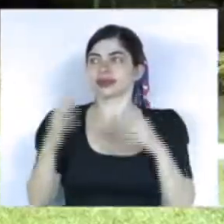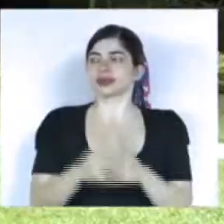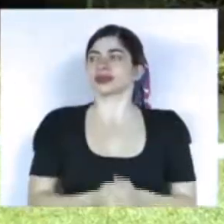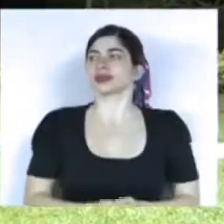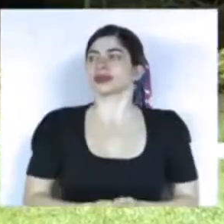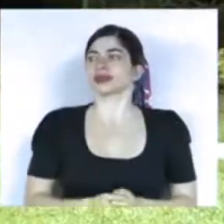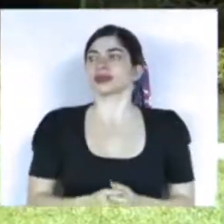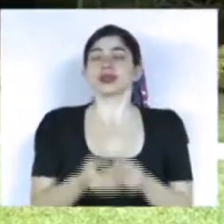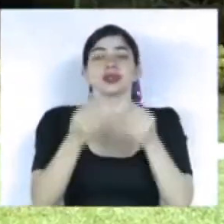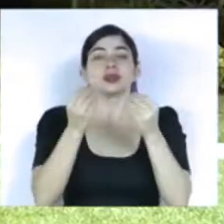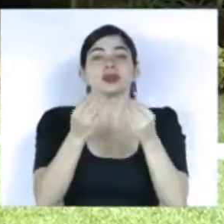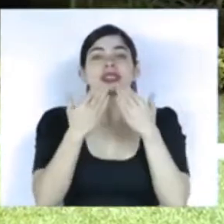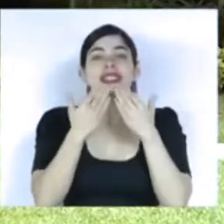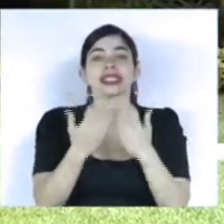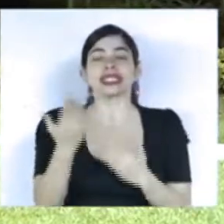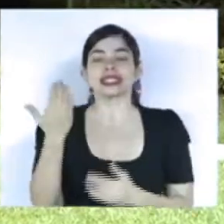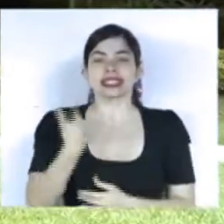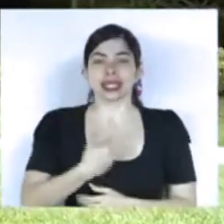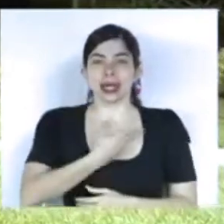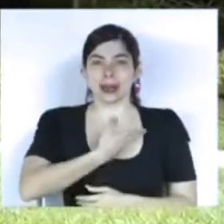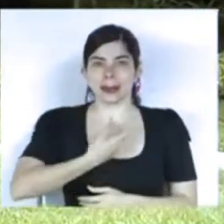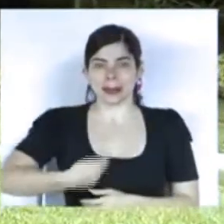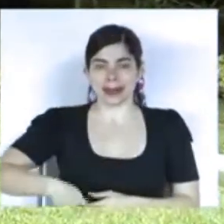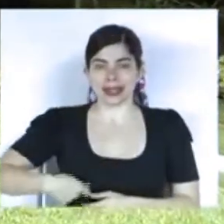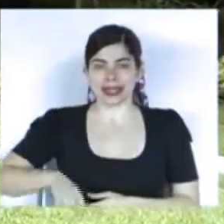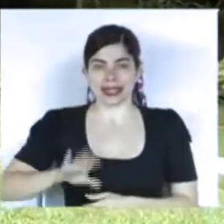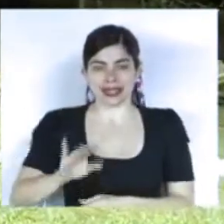Muchas gracias a usted, señor presidente ejecutivo.